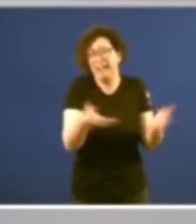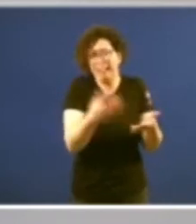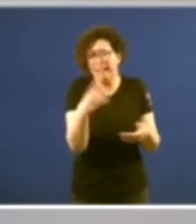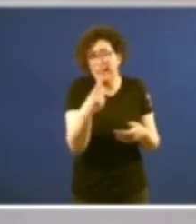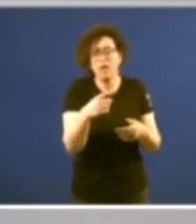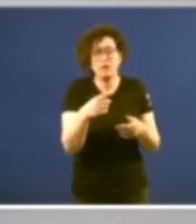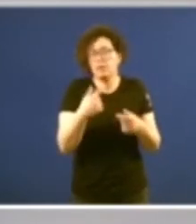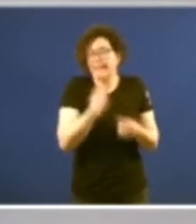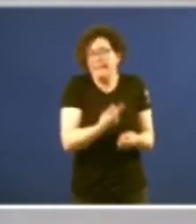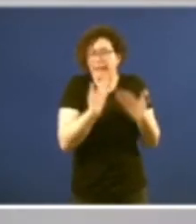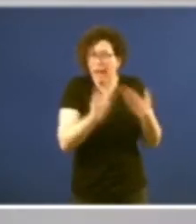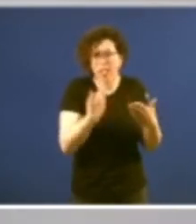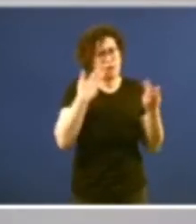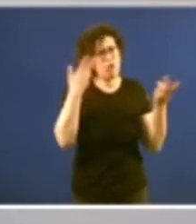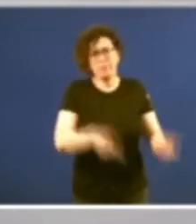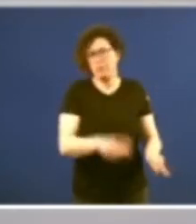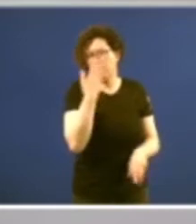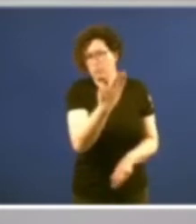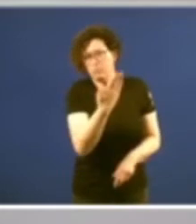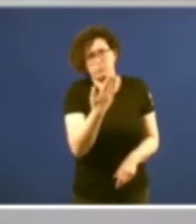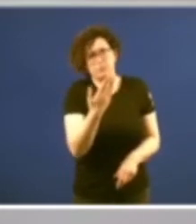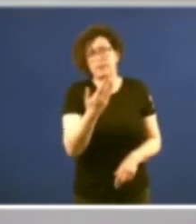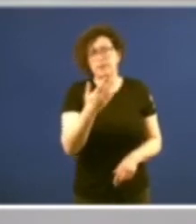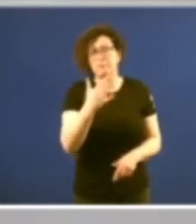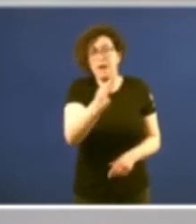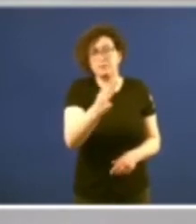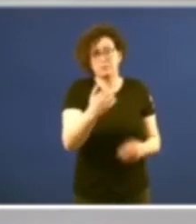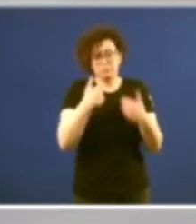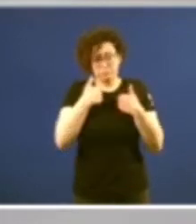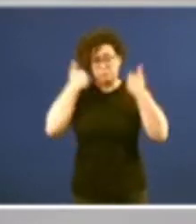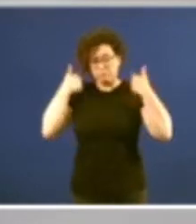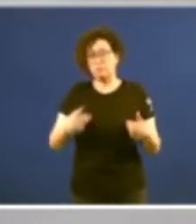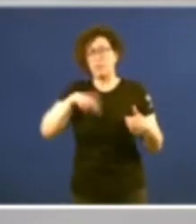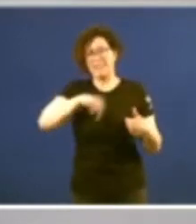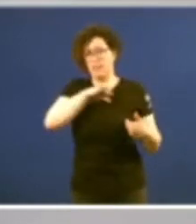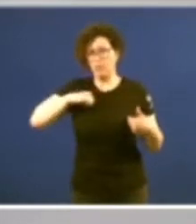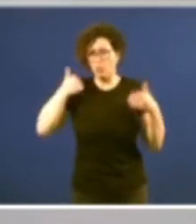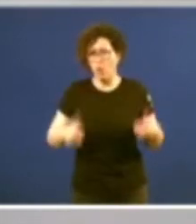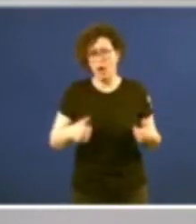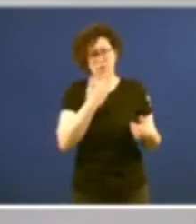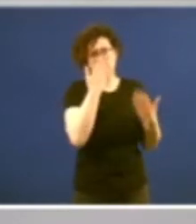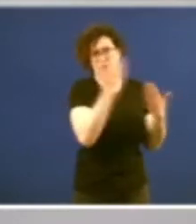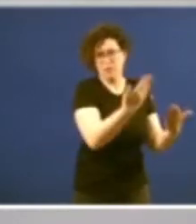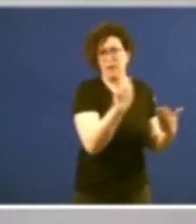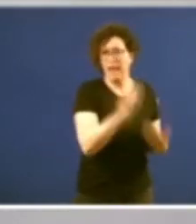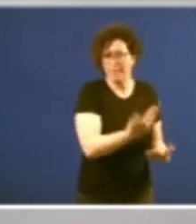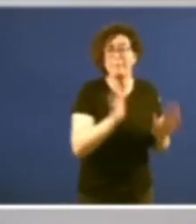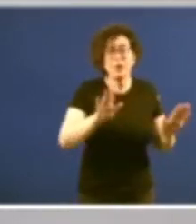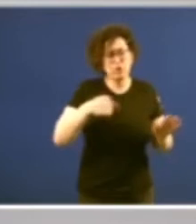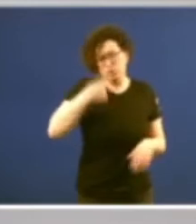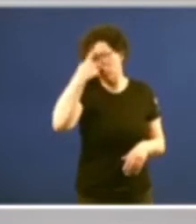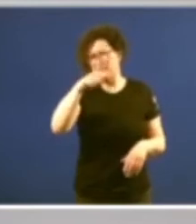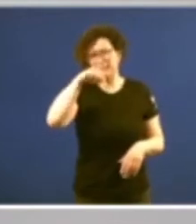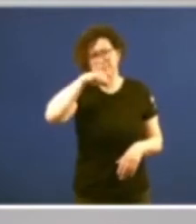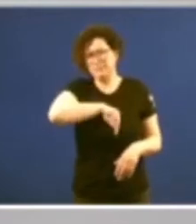agradecemento e reconhecemento sinceros o de que enxer fala a título individual pero tamén estou seguro e o digo con